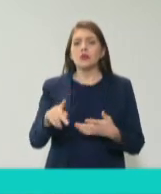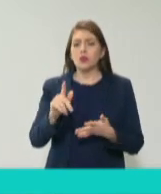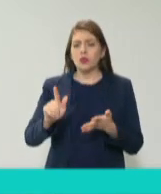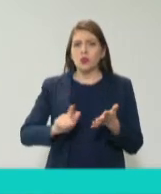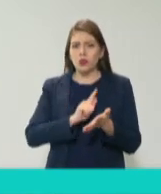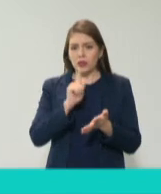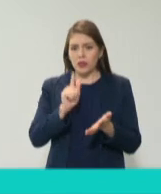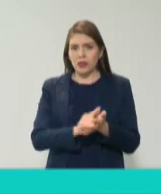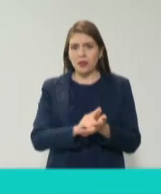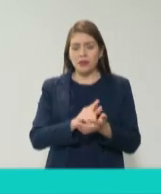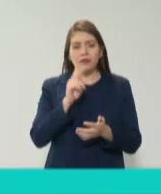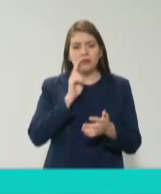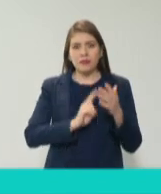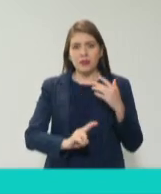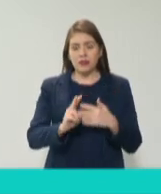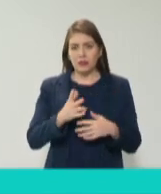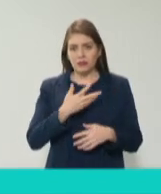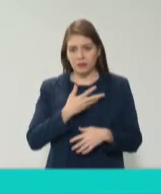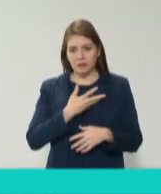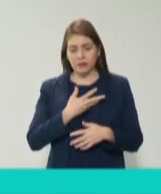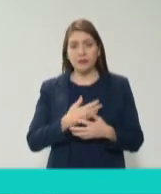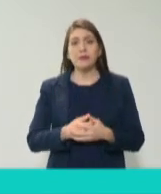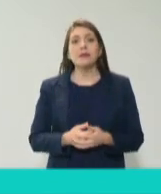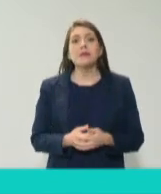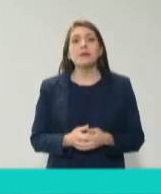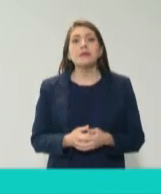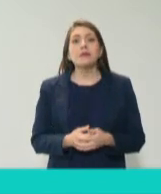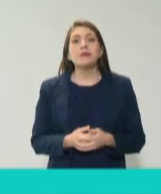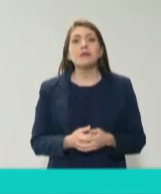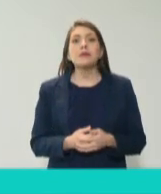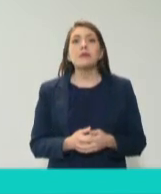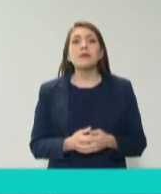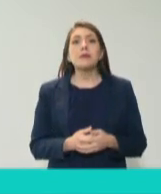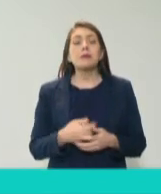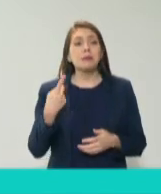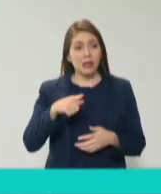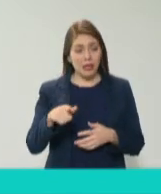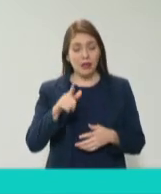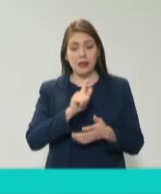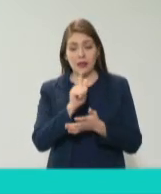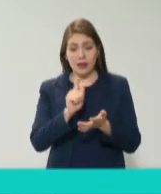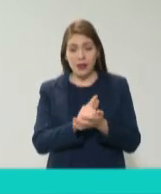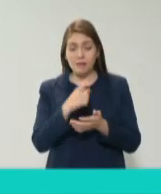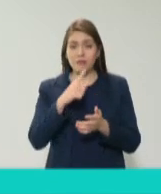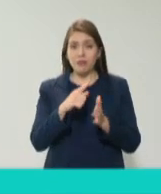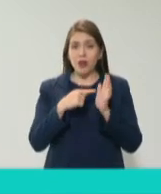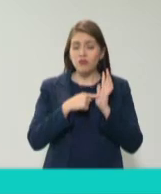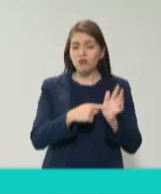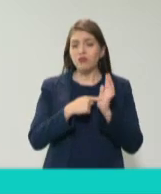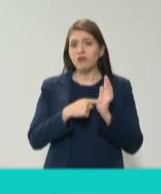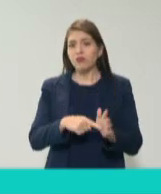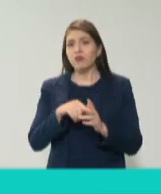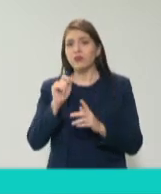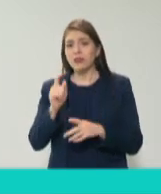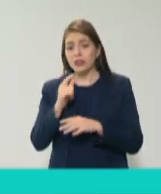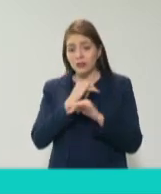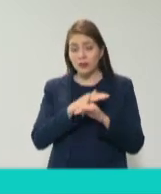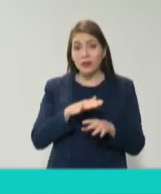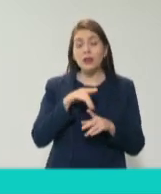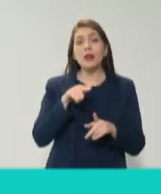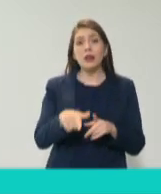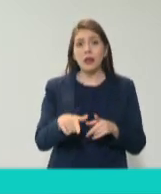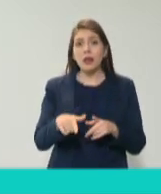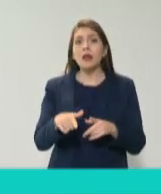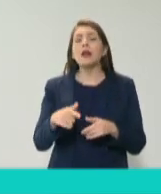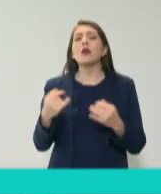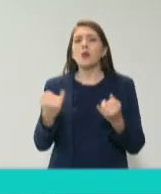transparencia pero no porque tengamos una gran ley de transparencia no porque tengamos muy buenos avances y creo